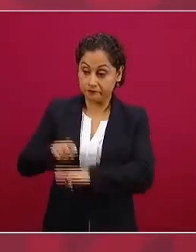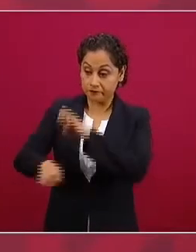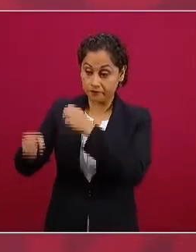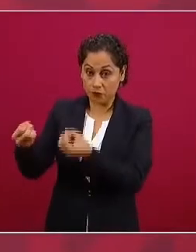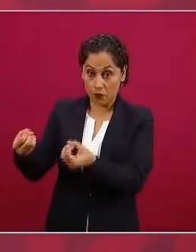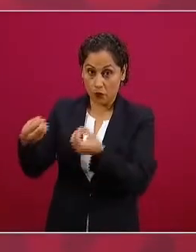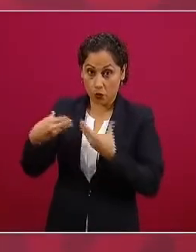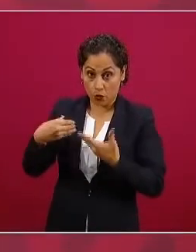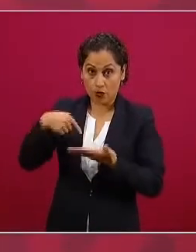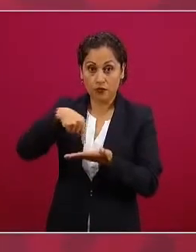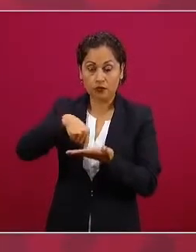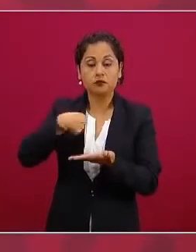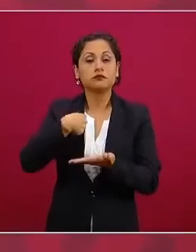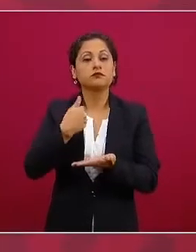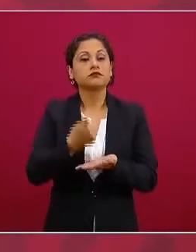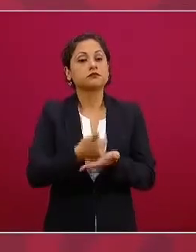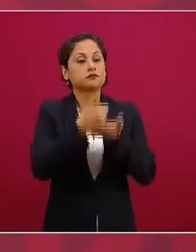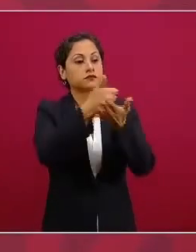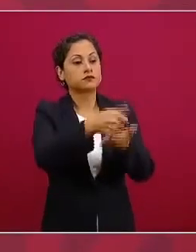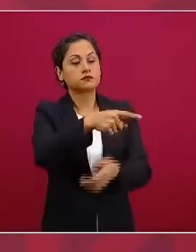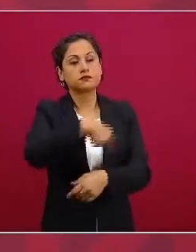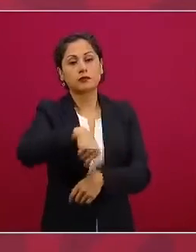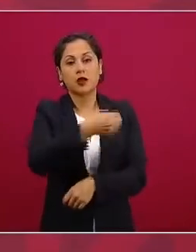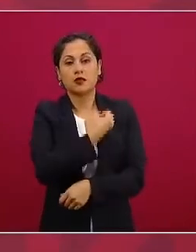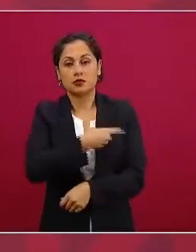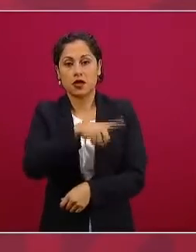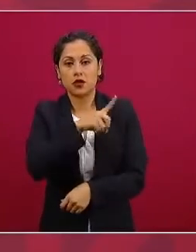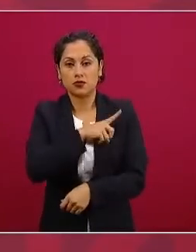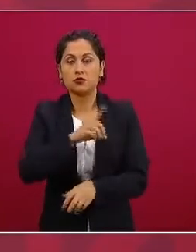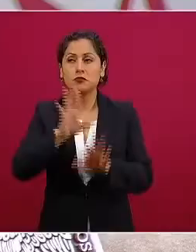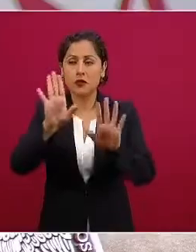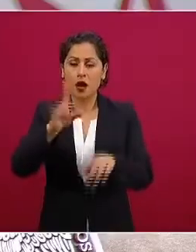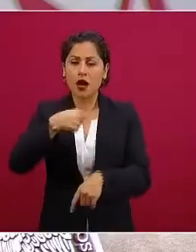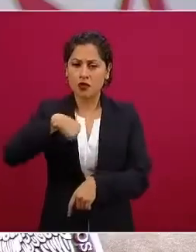aunque tenemos recursos suficientes para salud